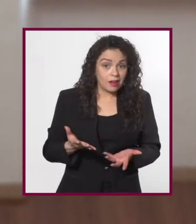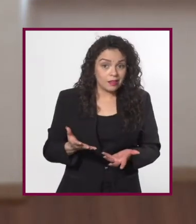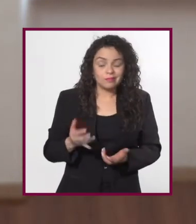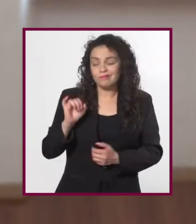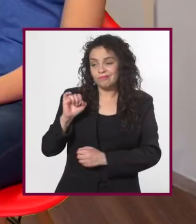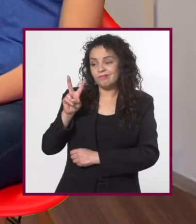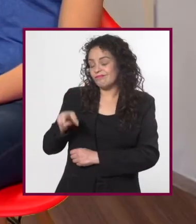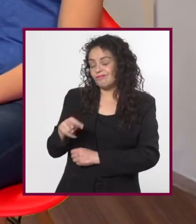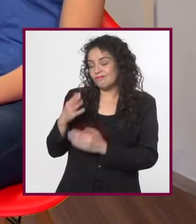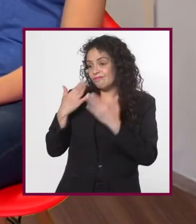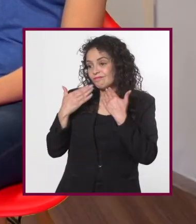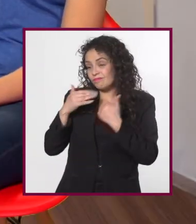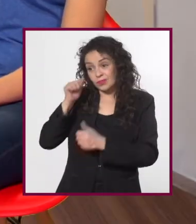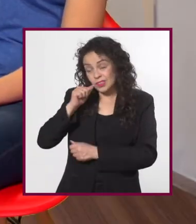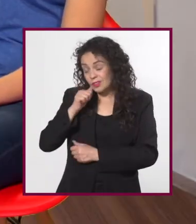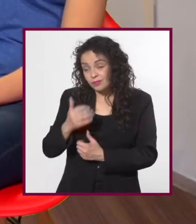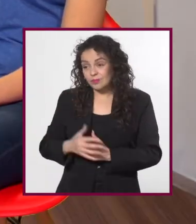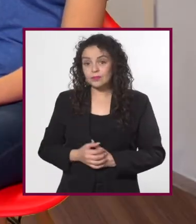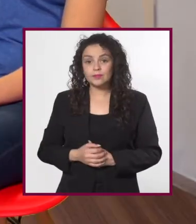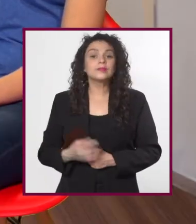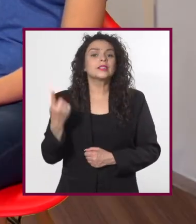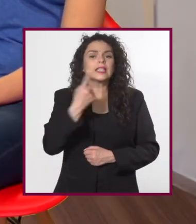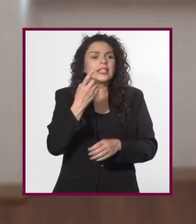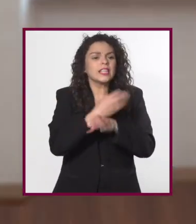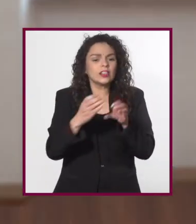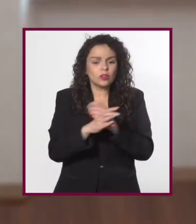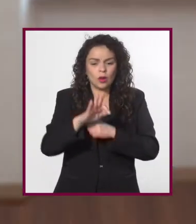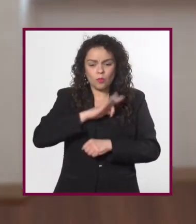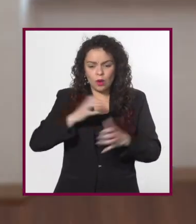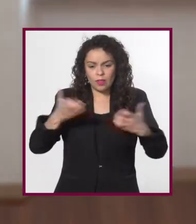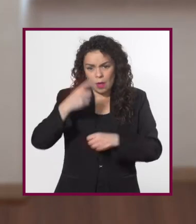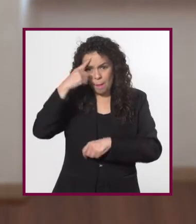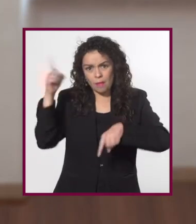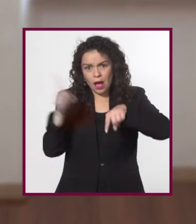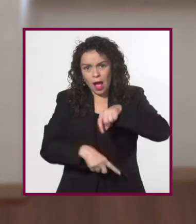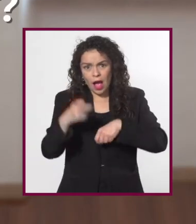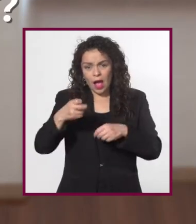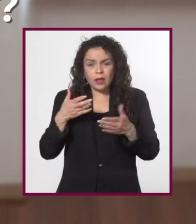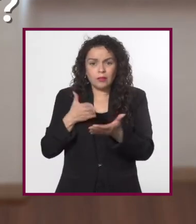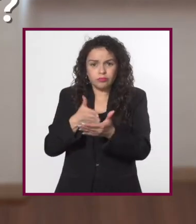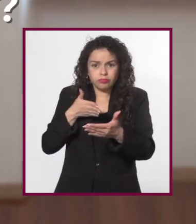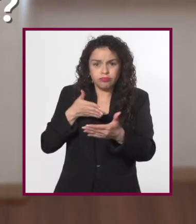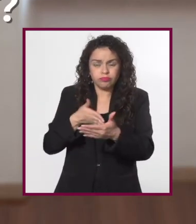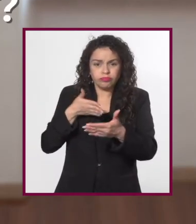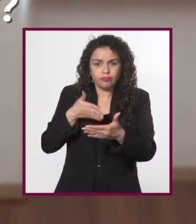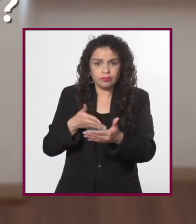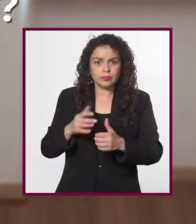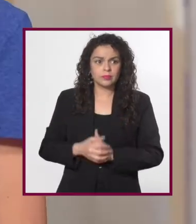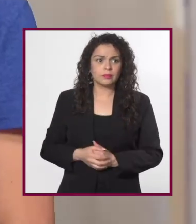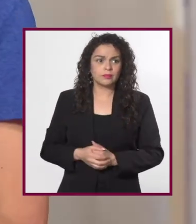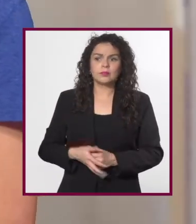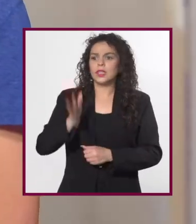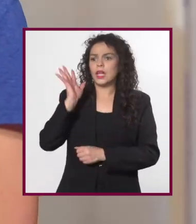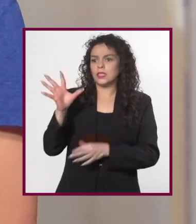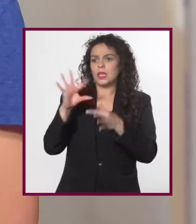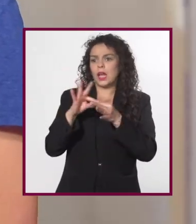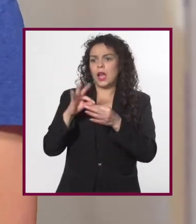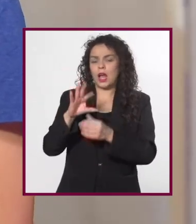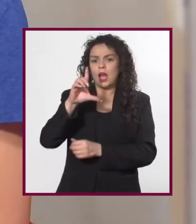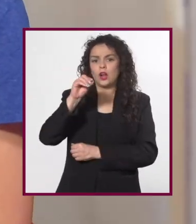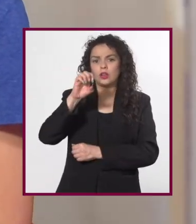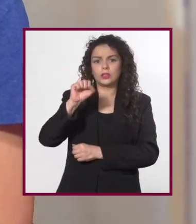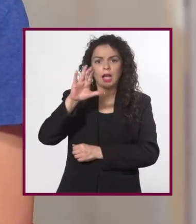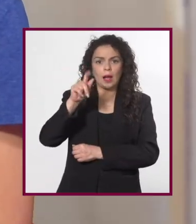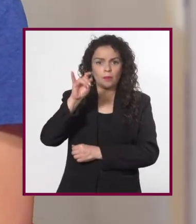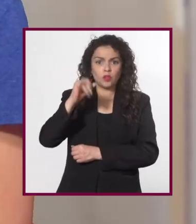No, no siempre. Pero entonces, ¿qué cosas podemos hacer para eliminar esas barreras? Ya hablamos del